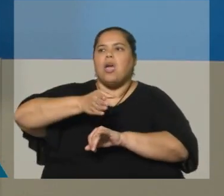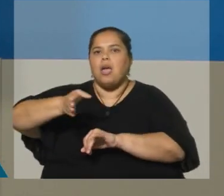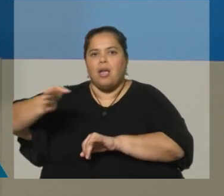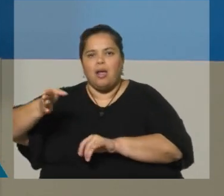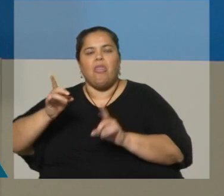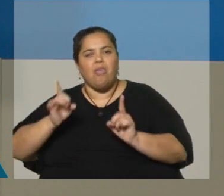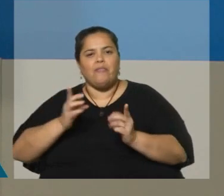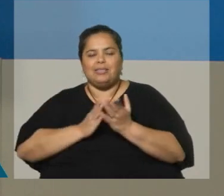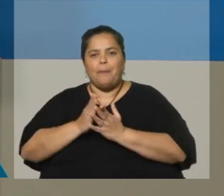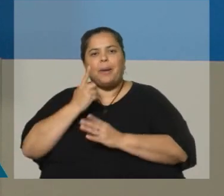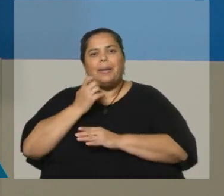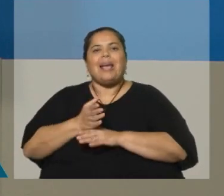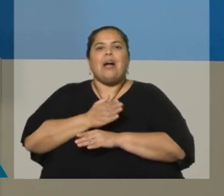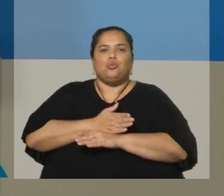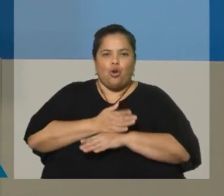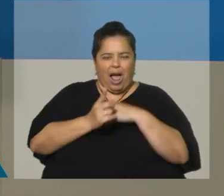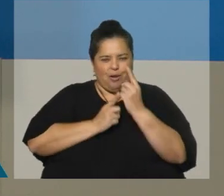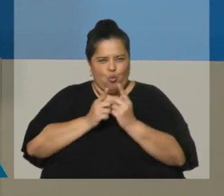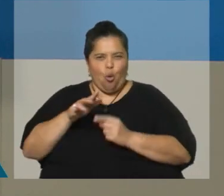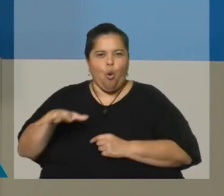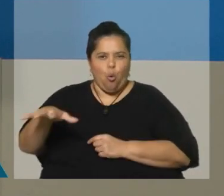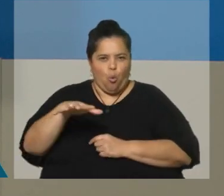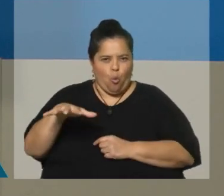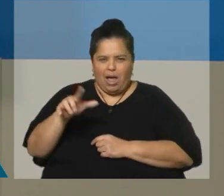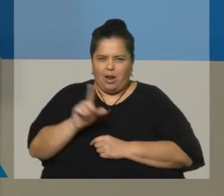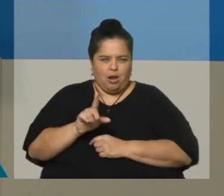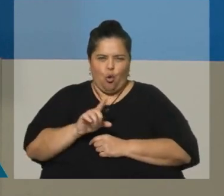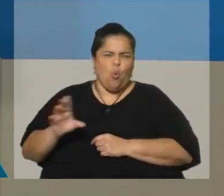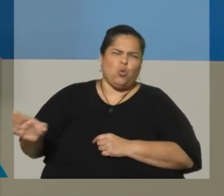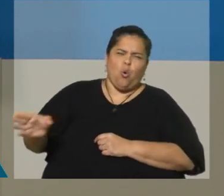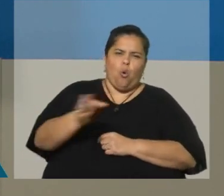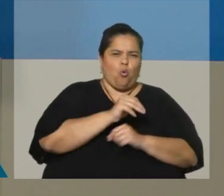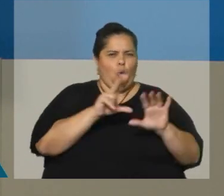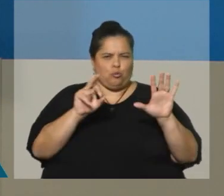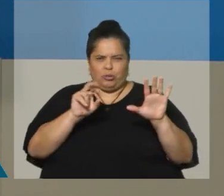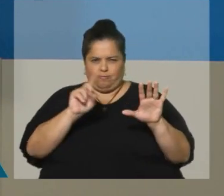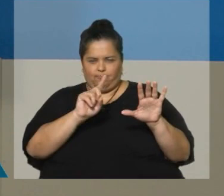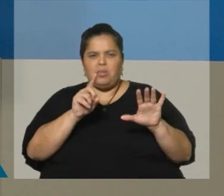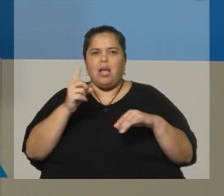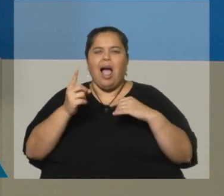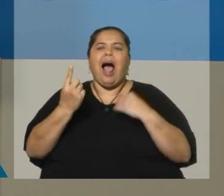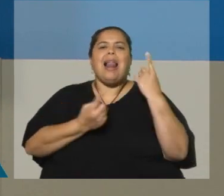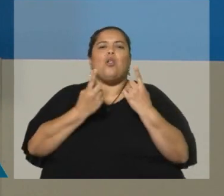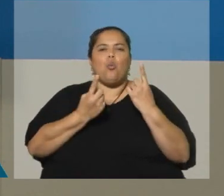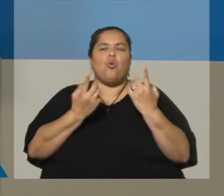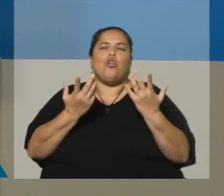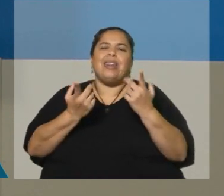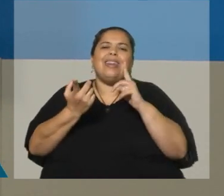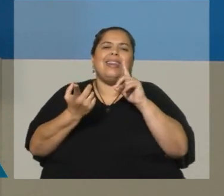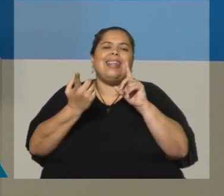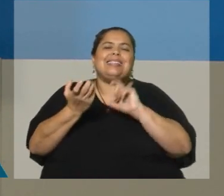tanto, hay que tener precauciones en algunos lugares. No en todos de estos 80 que mencioné, es necesario medidas de seguridad